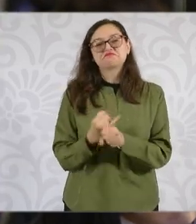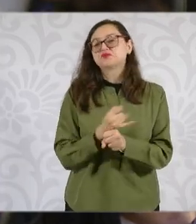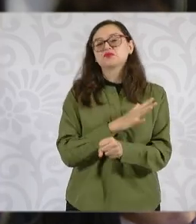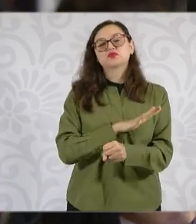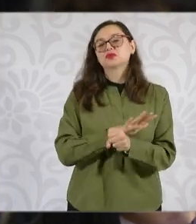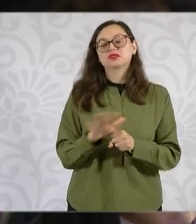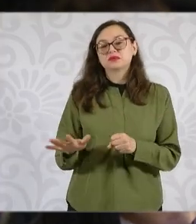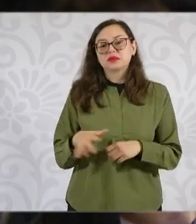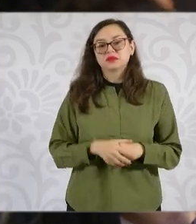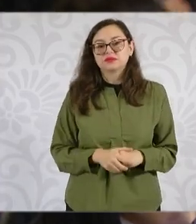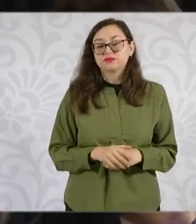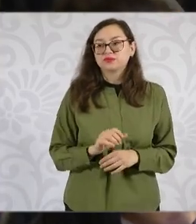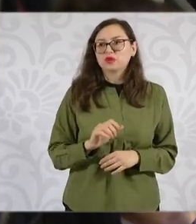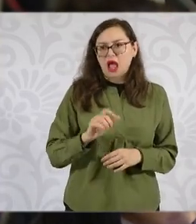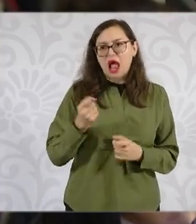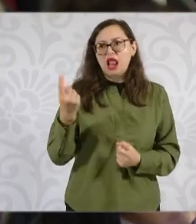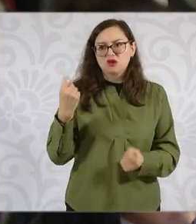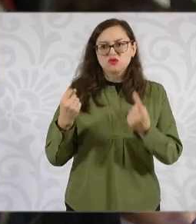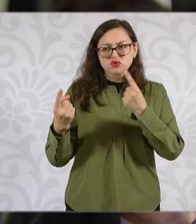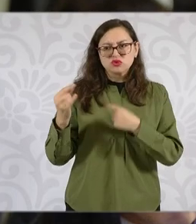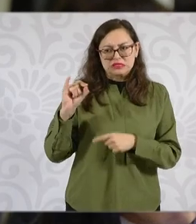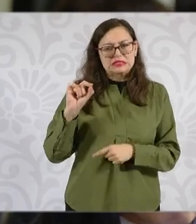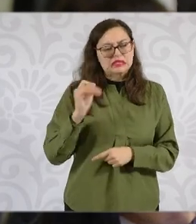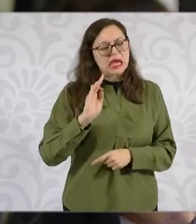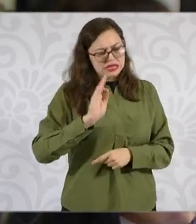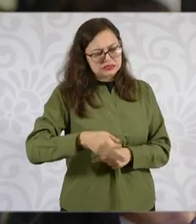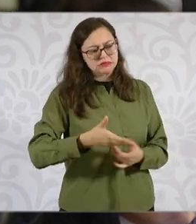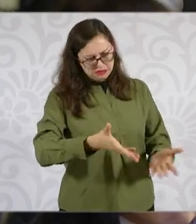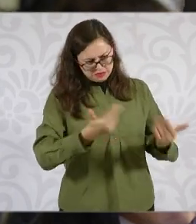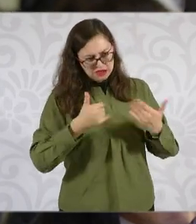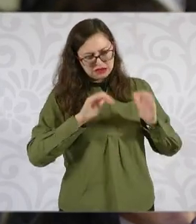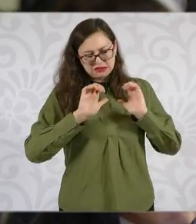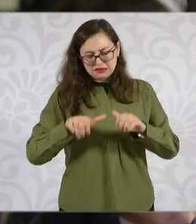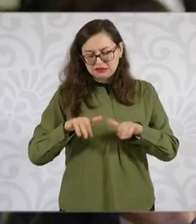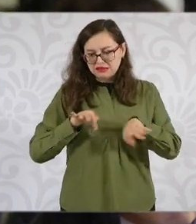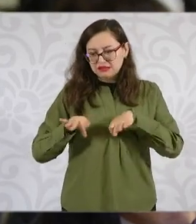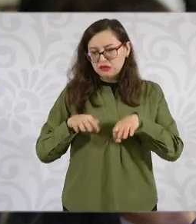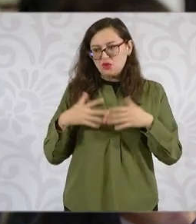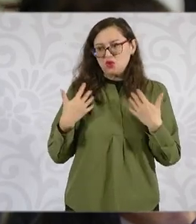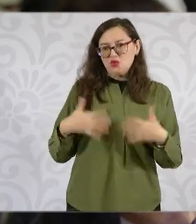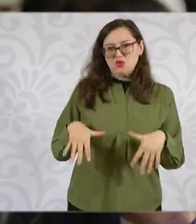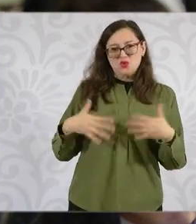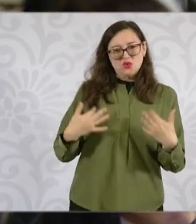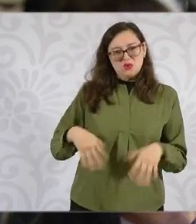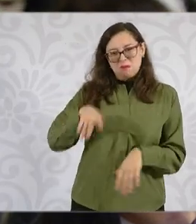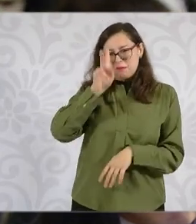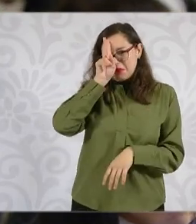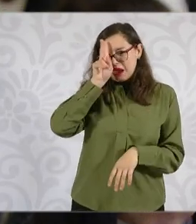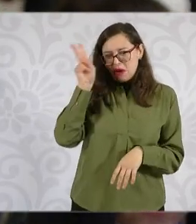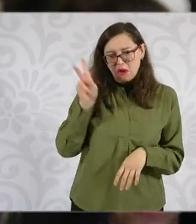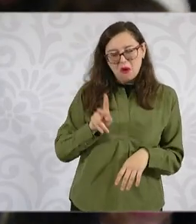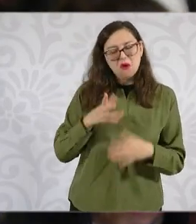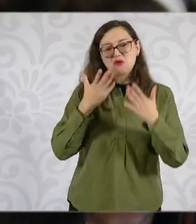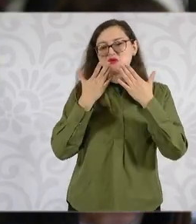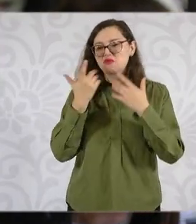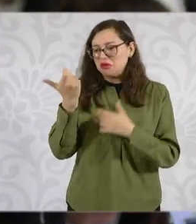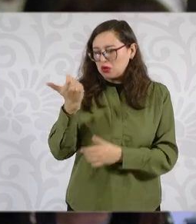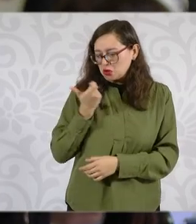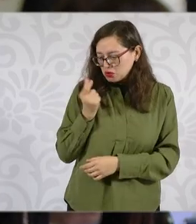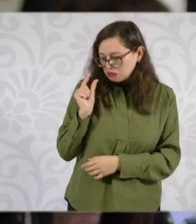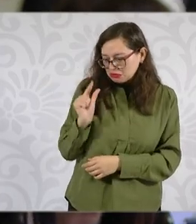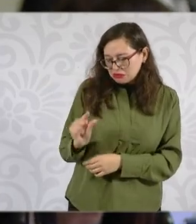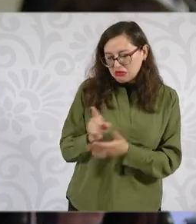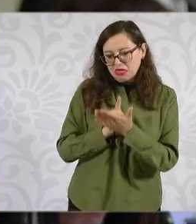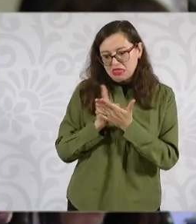donde aceptan está muy precario o no hay seguridad o son marginados en muchos sentidos porque como no hay una